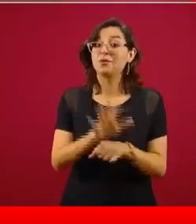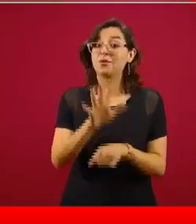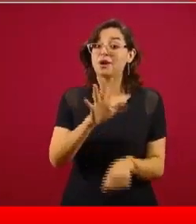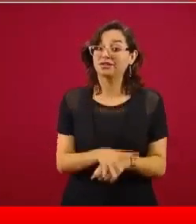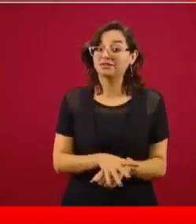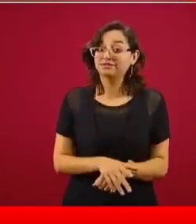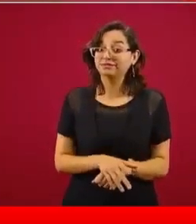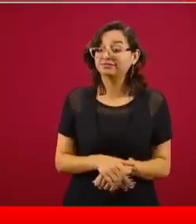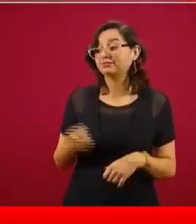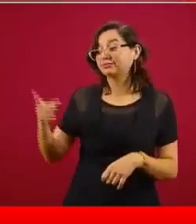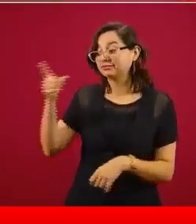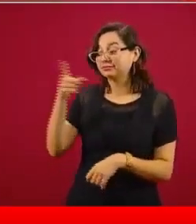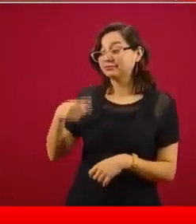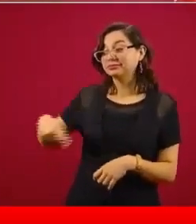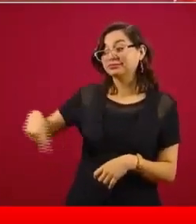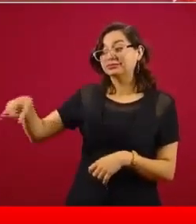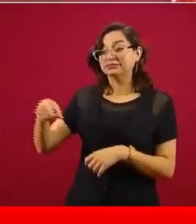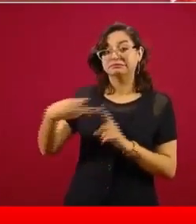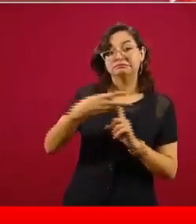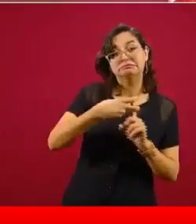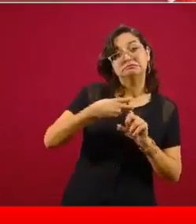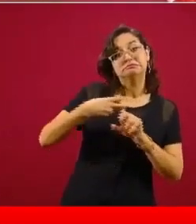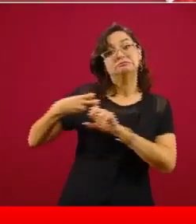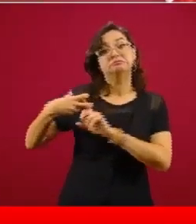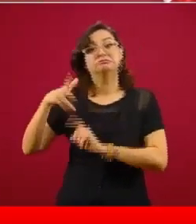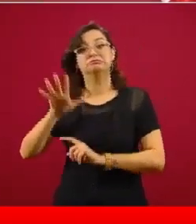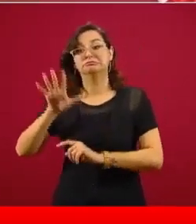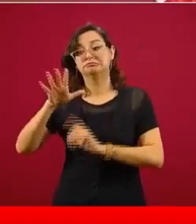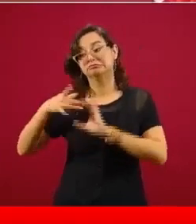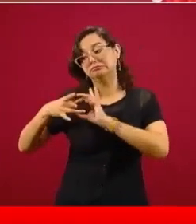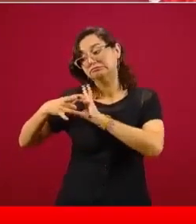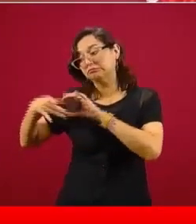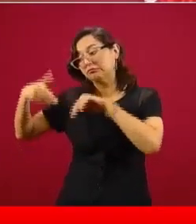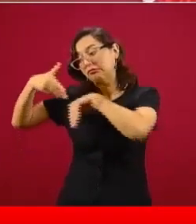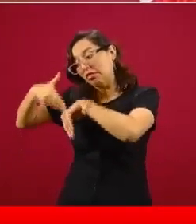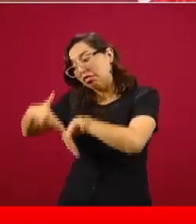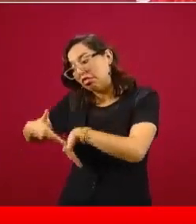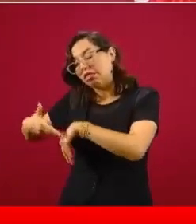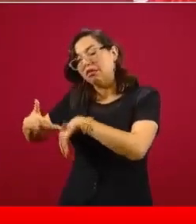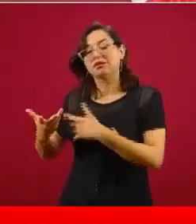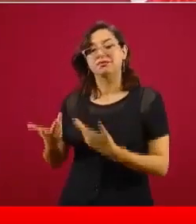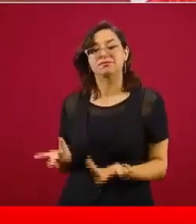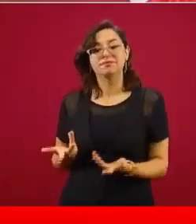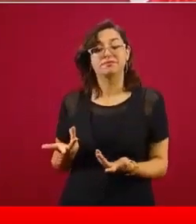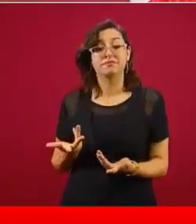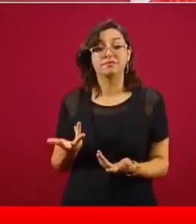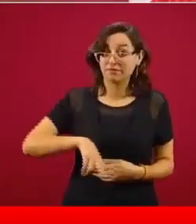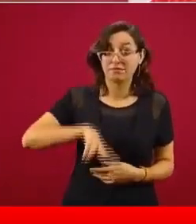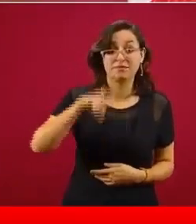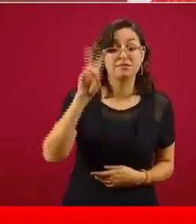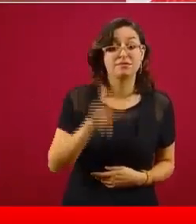lo cierto es que el Estado estaba al servicio